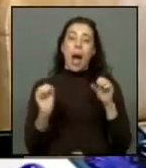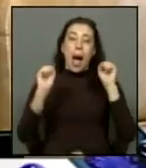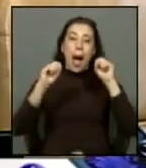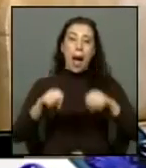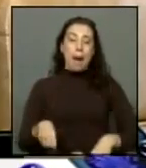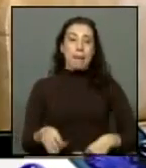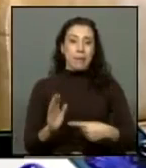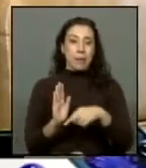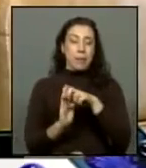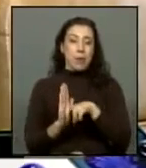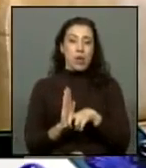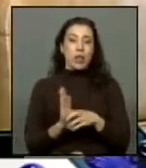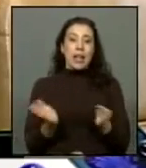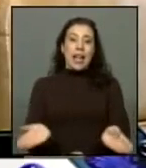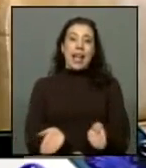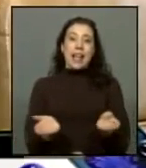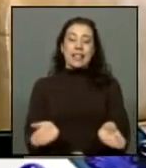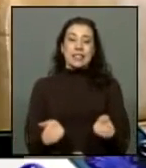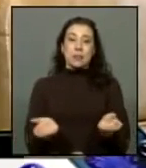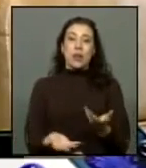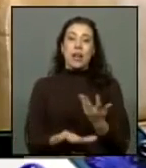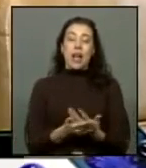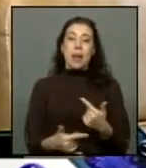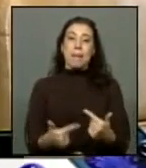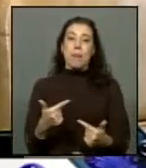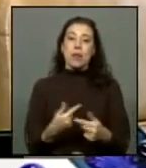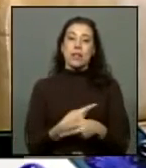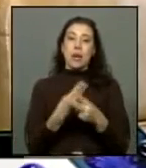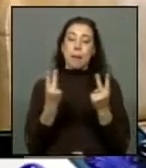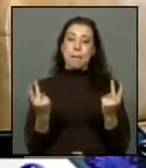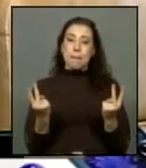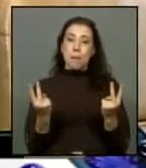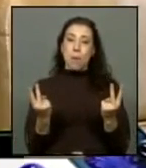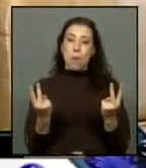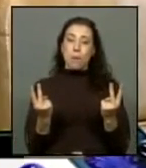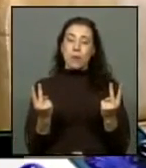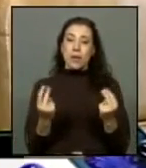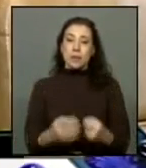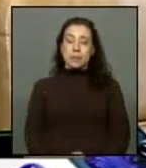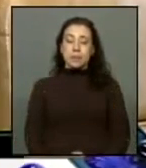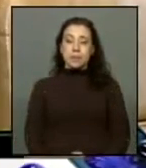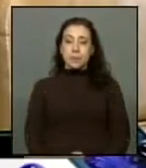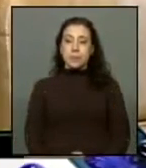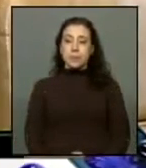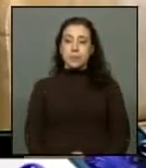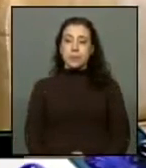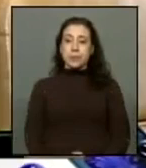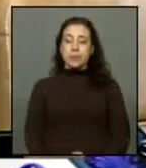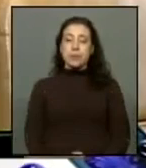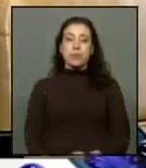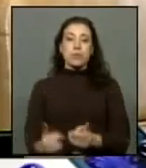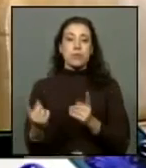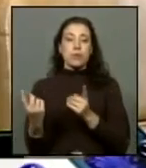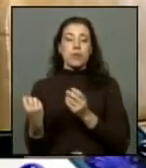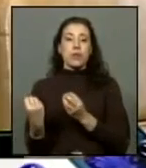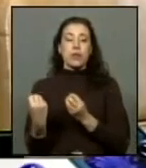una iniciativa que estimule la presencia de una política pública en un área que ha sido dejada a la libertad